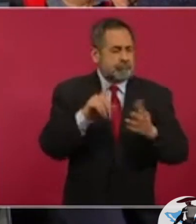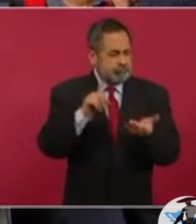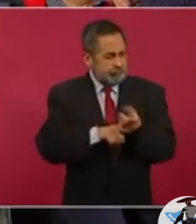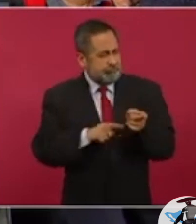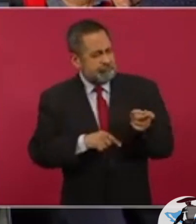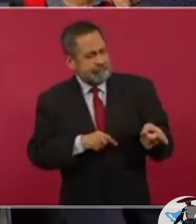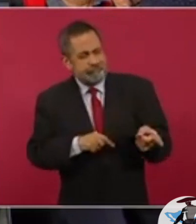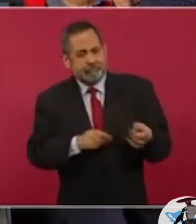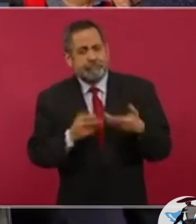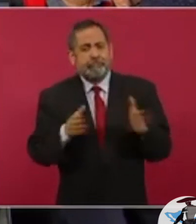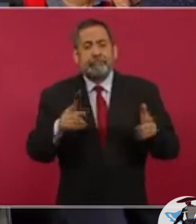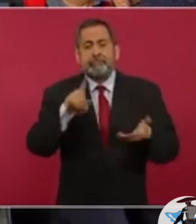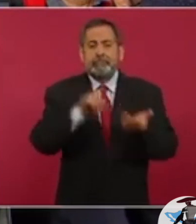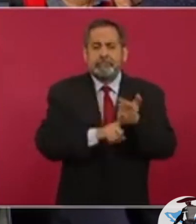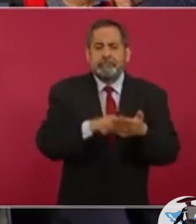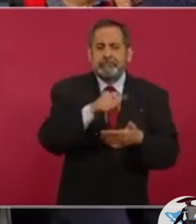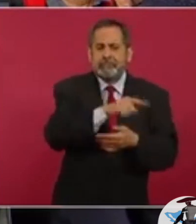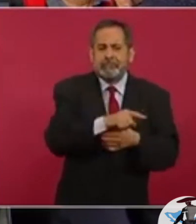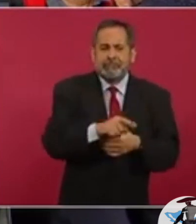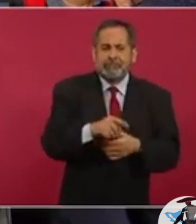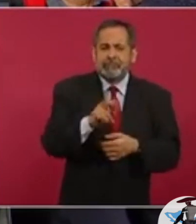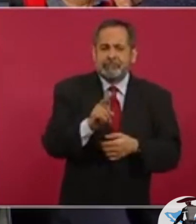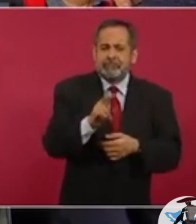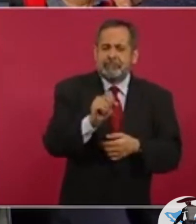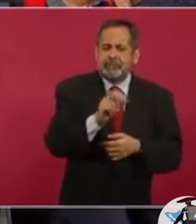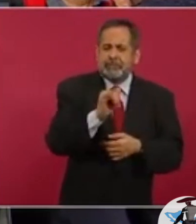abiertamente el logotipo de USAID,